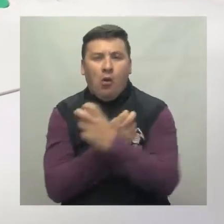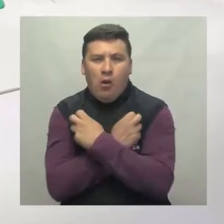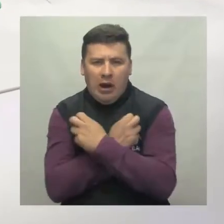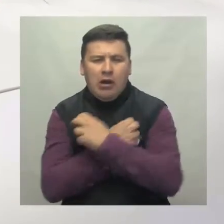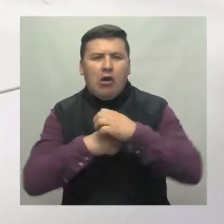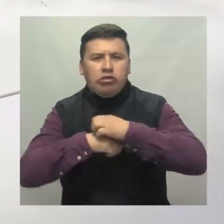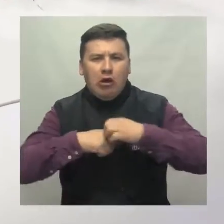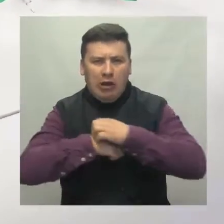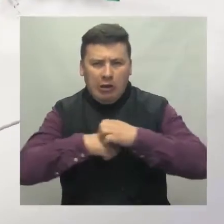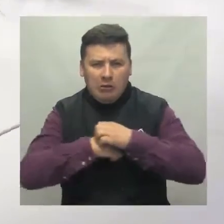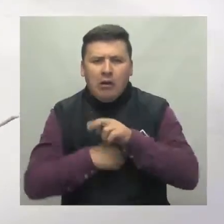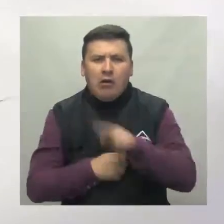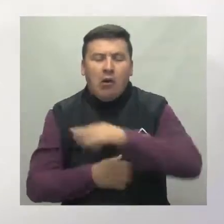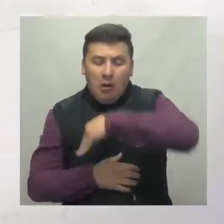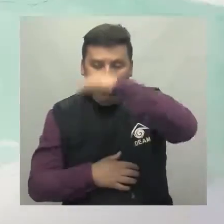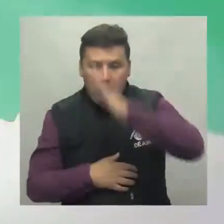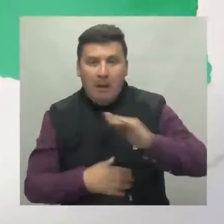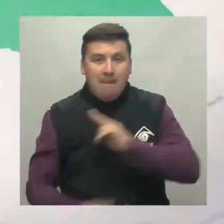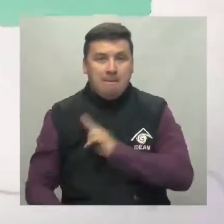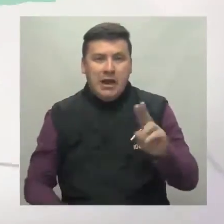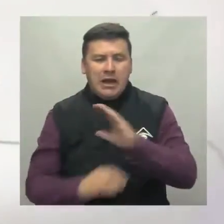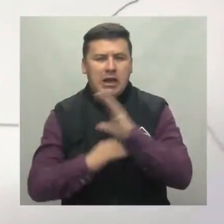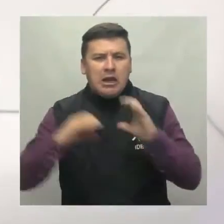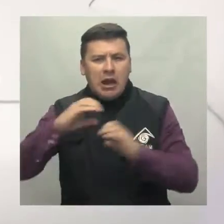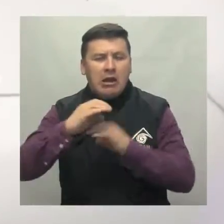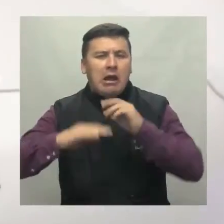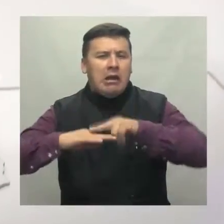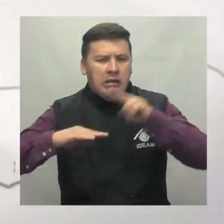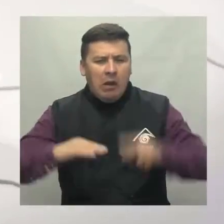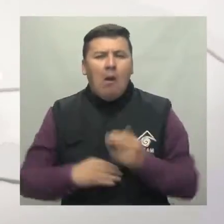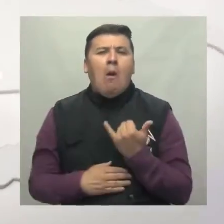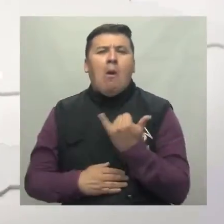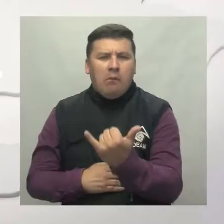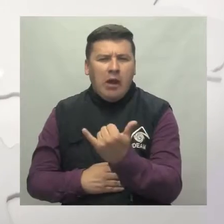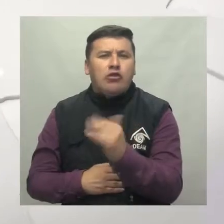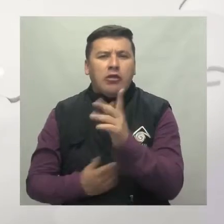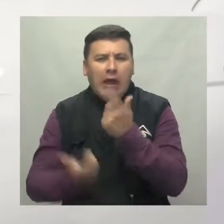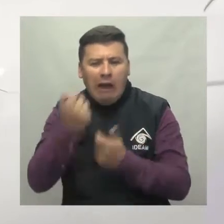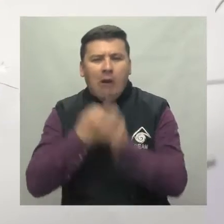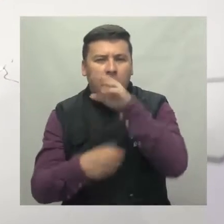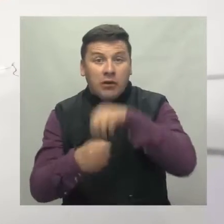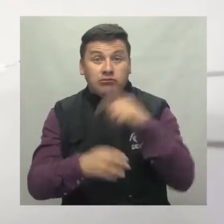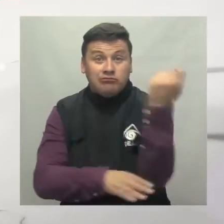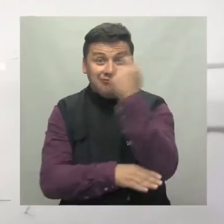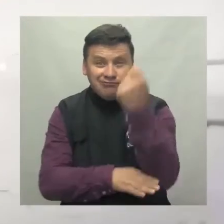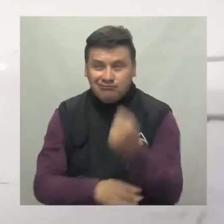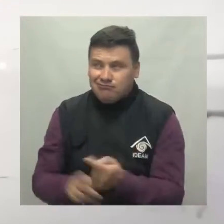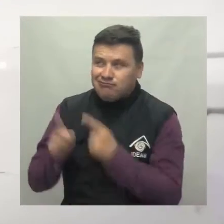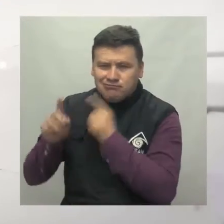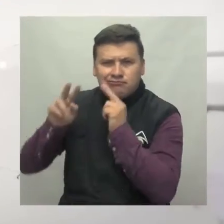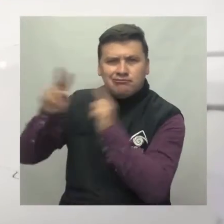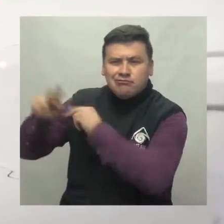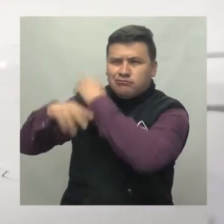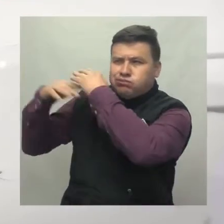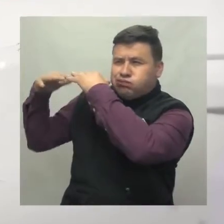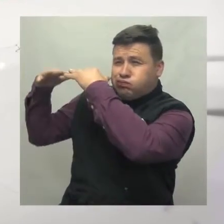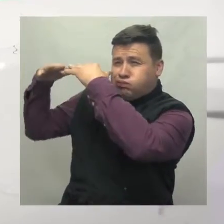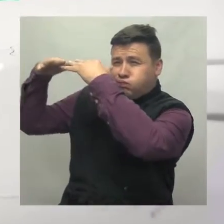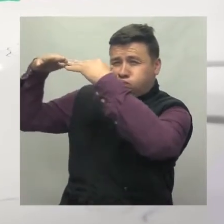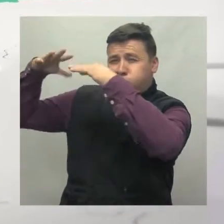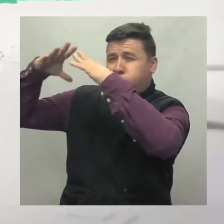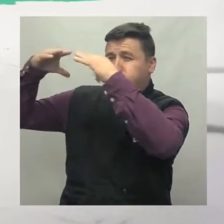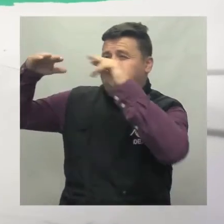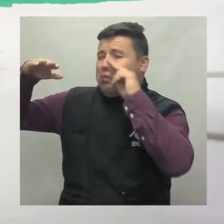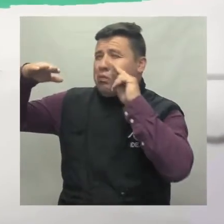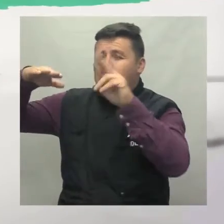y del Tolima, y sobre las montañas del Valle, Cauca y Nariño, incluido el eje cafetero. Los llanos orientales se observan con paisajes ligeramente